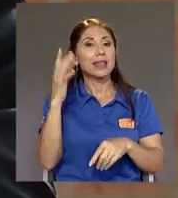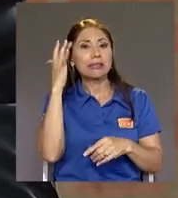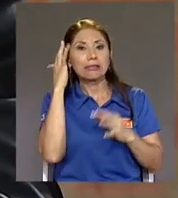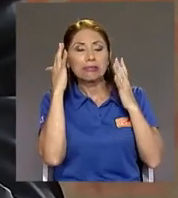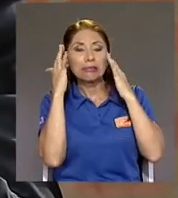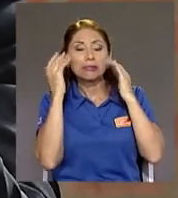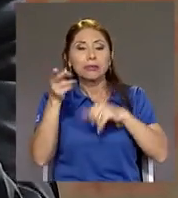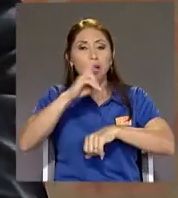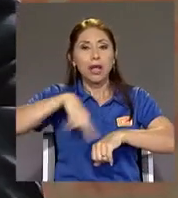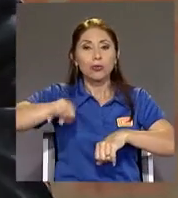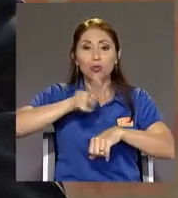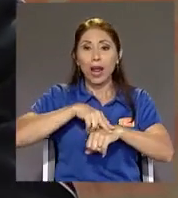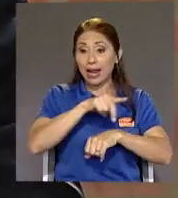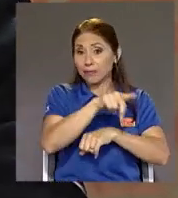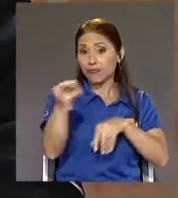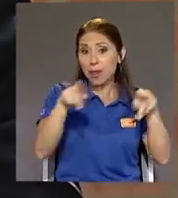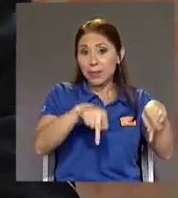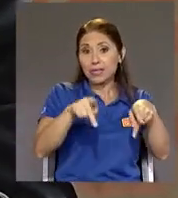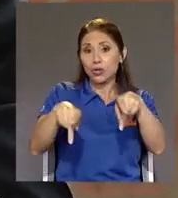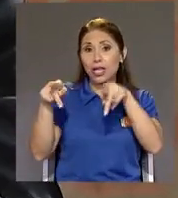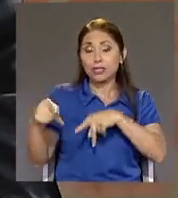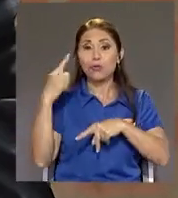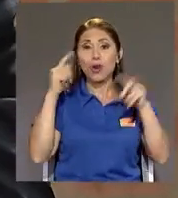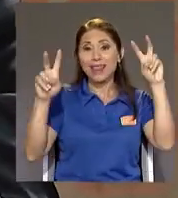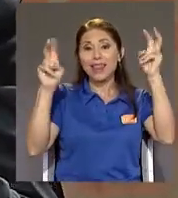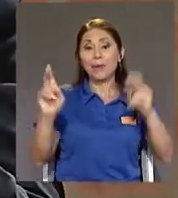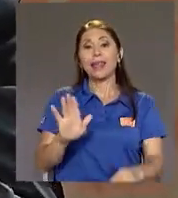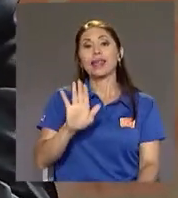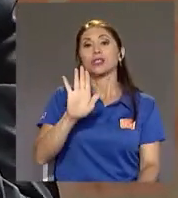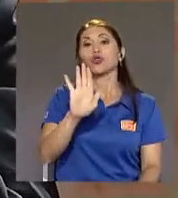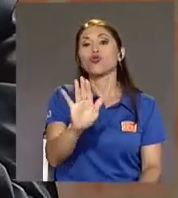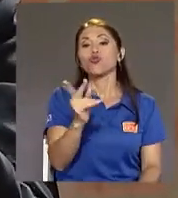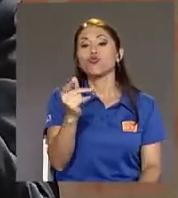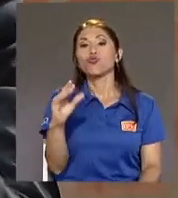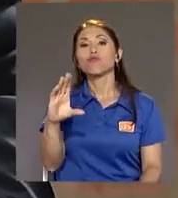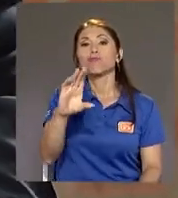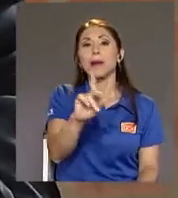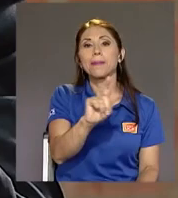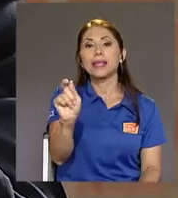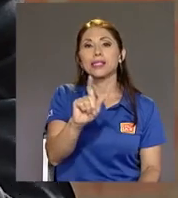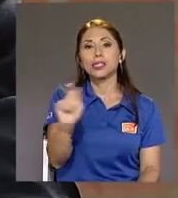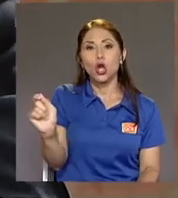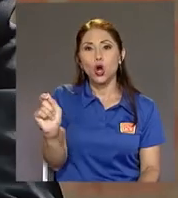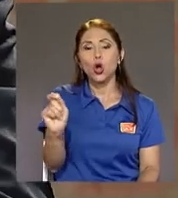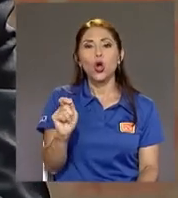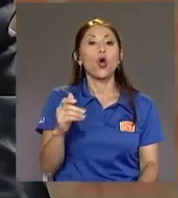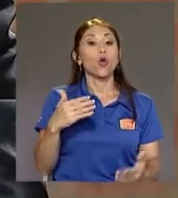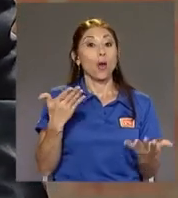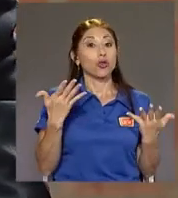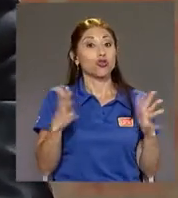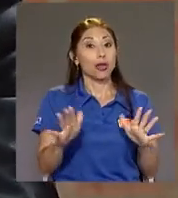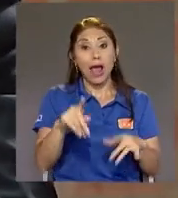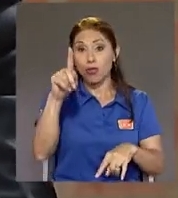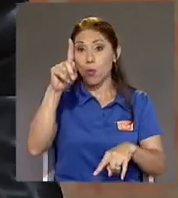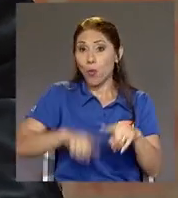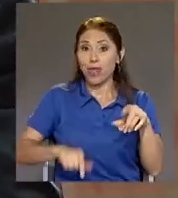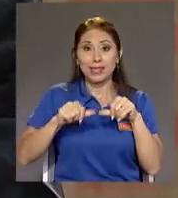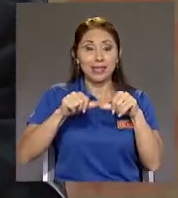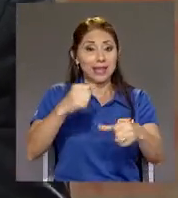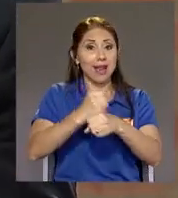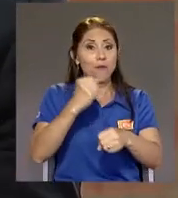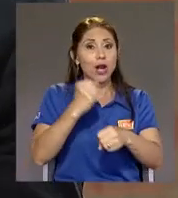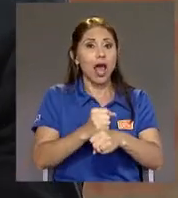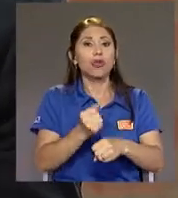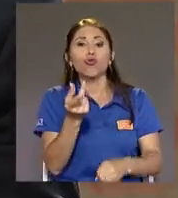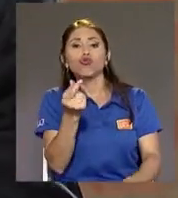tienen las personas Por el tema de su pensión De qué van Cuáles van a ser sus ingresos Cuando ya no puedan laburar Porque